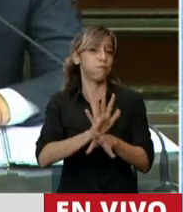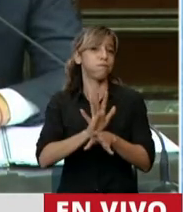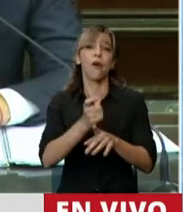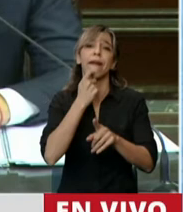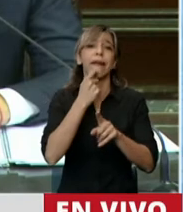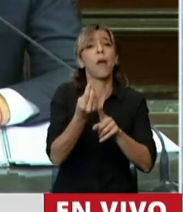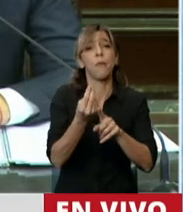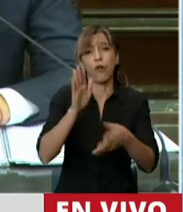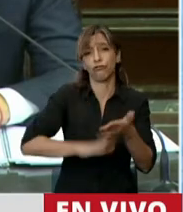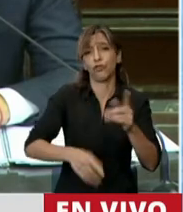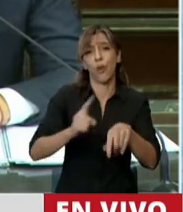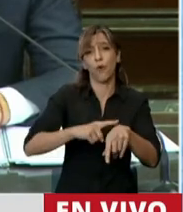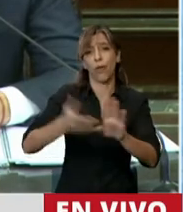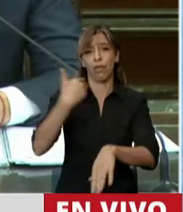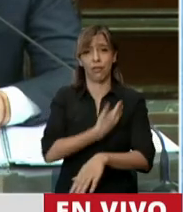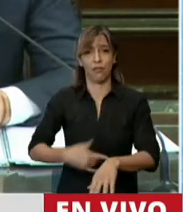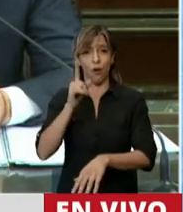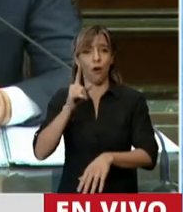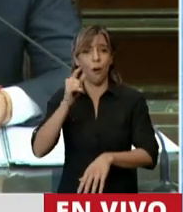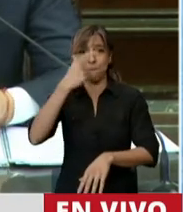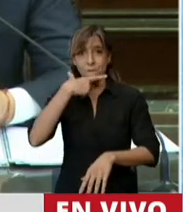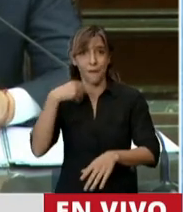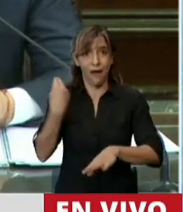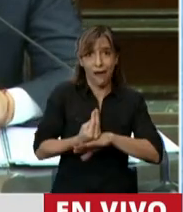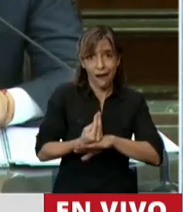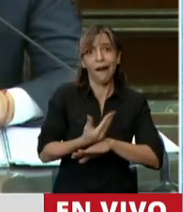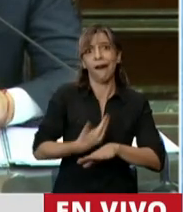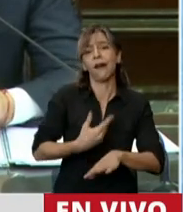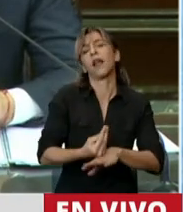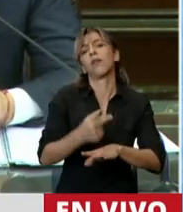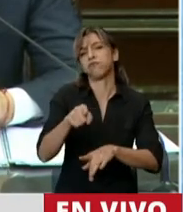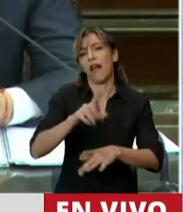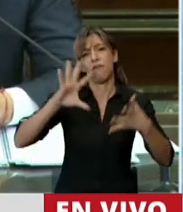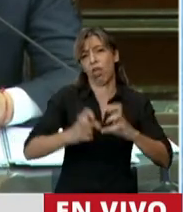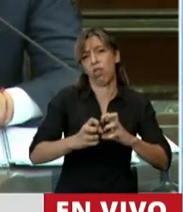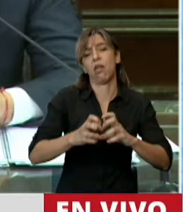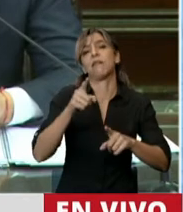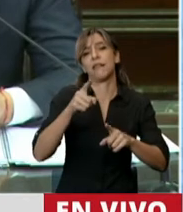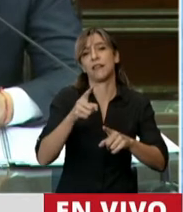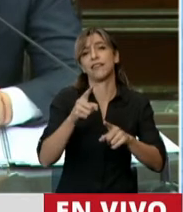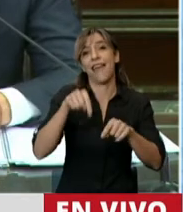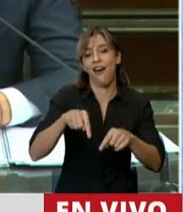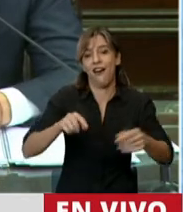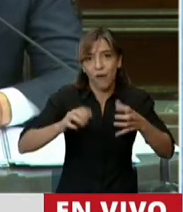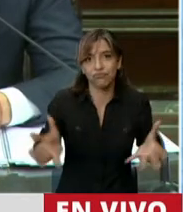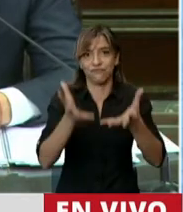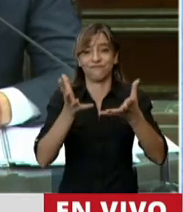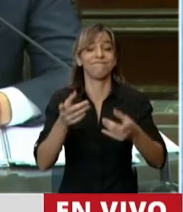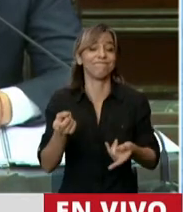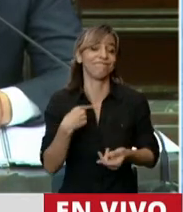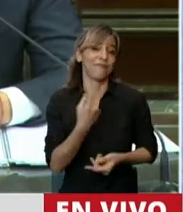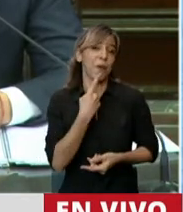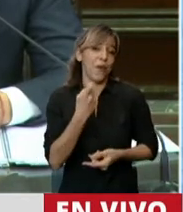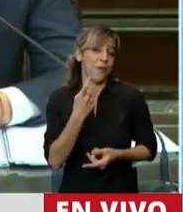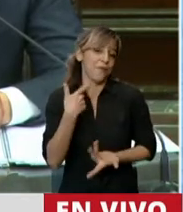porque Gerardo Morales ha sido su mejor alumno. Y lo vemos, lamentablemente, en la forma en que vive nuestra gente. Sin embargo,